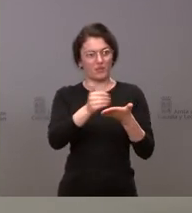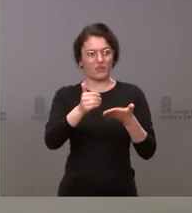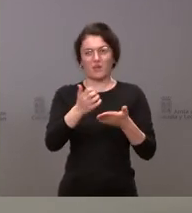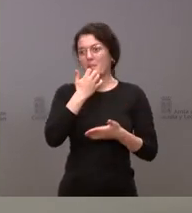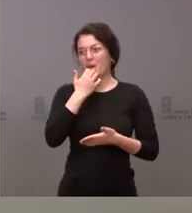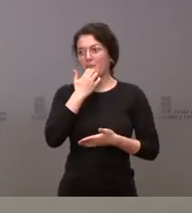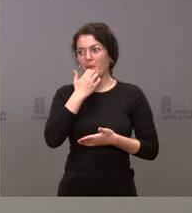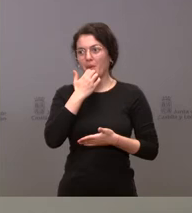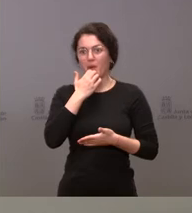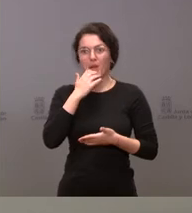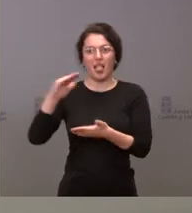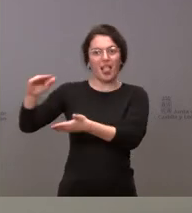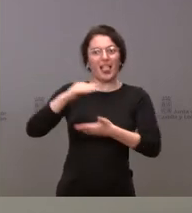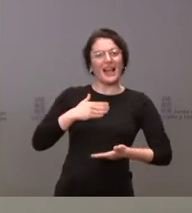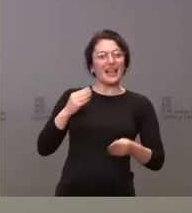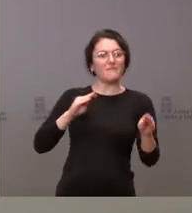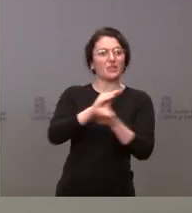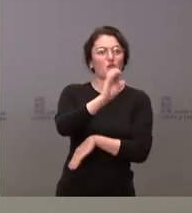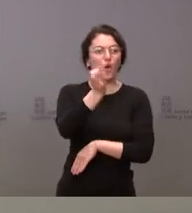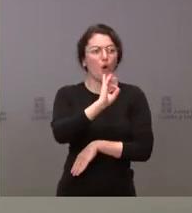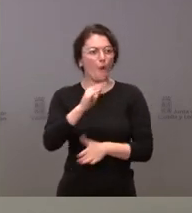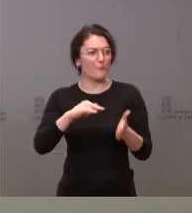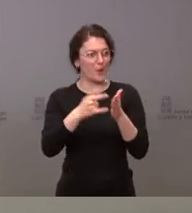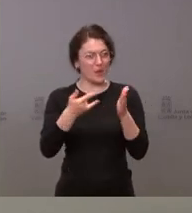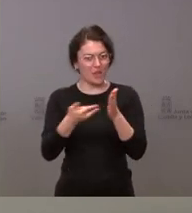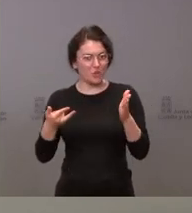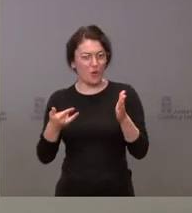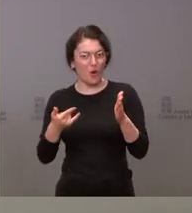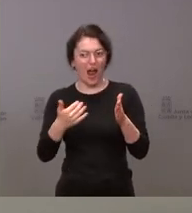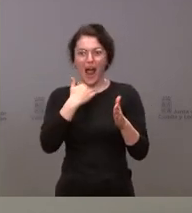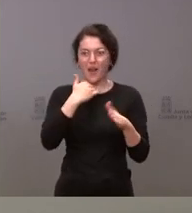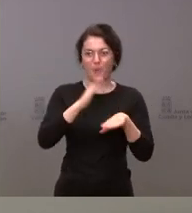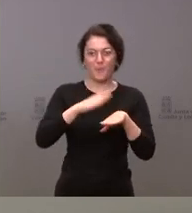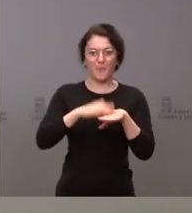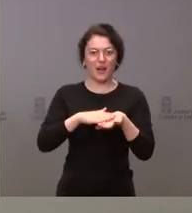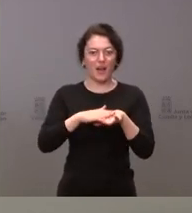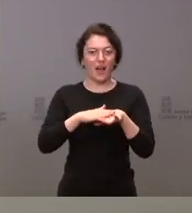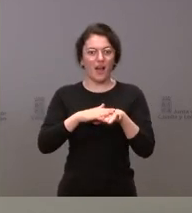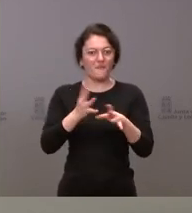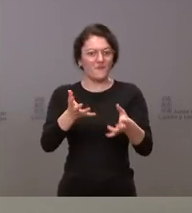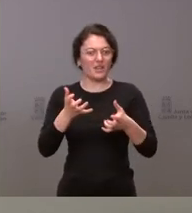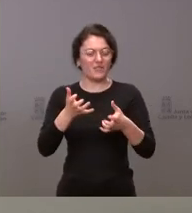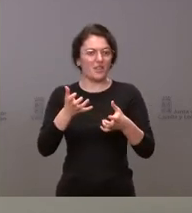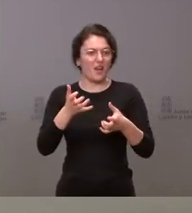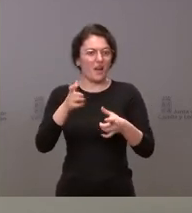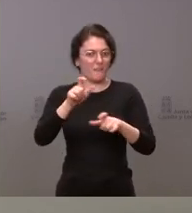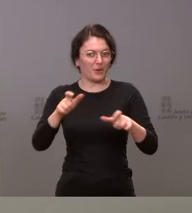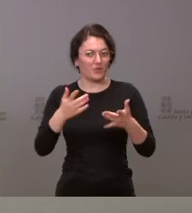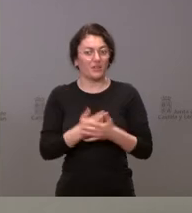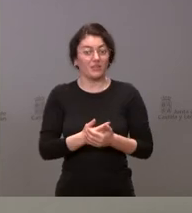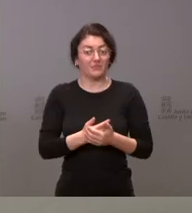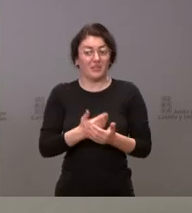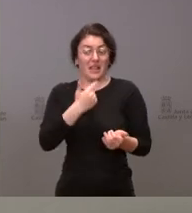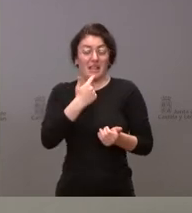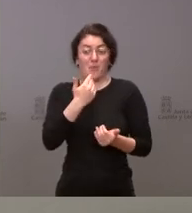o proyectos que beneficiaran la vida de las personas. Agradecemos cualquier opinión sobre lo que la Junta de Castilla y León haya podido hacer